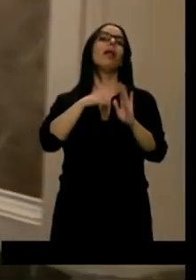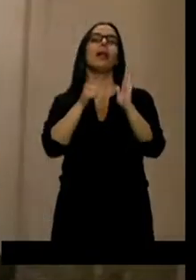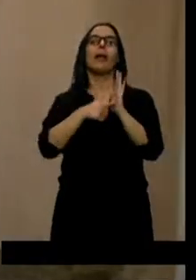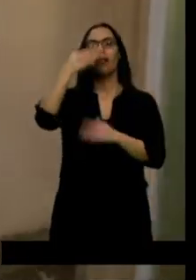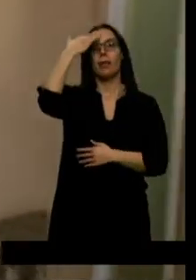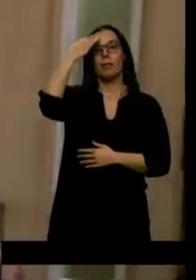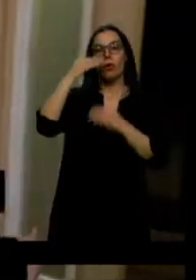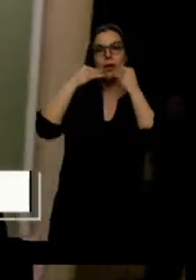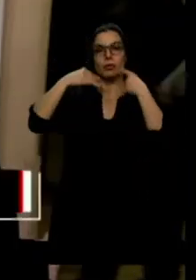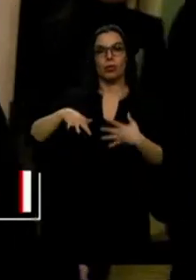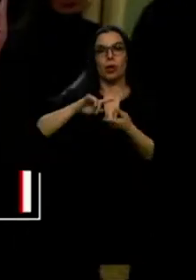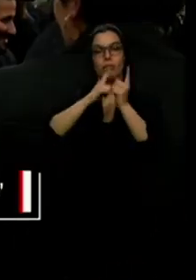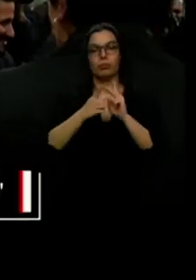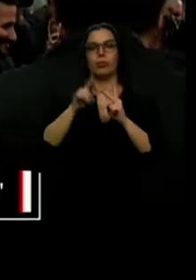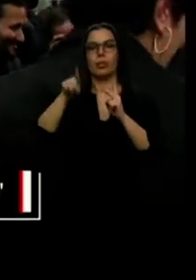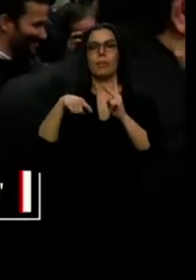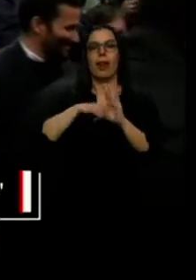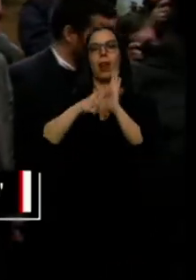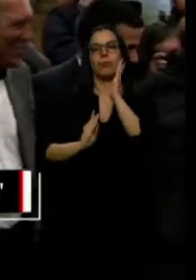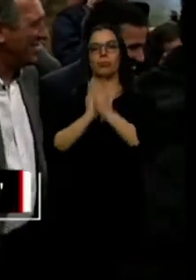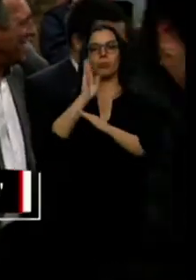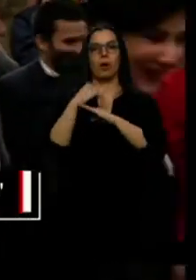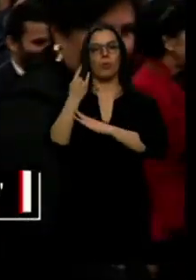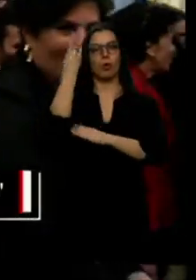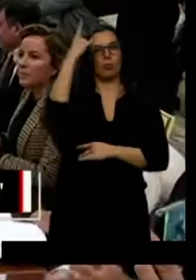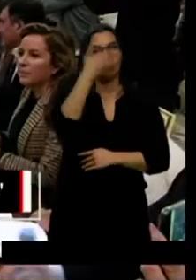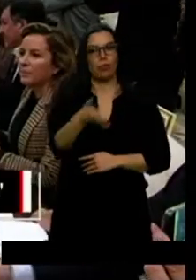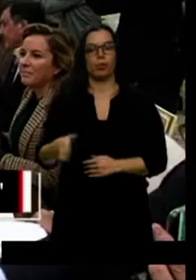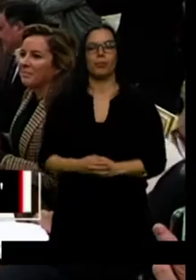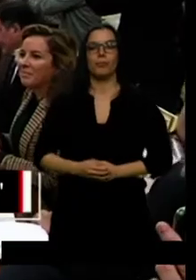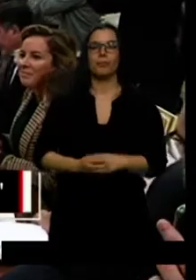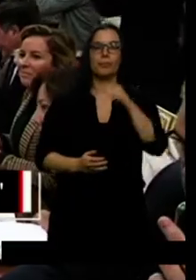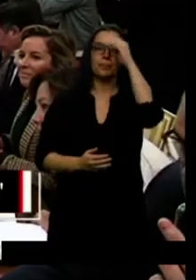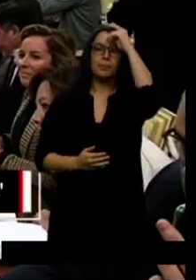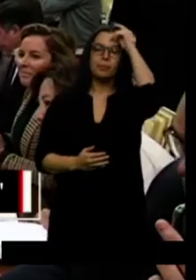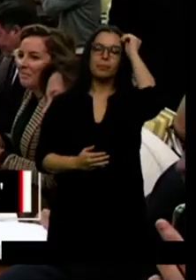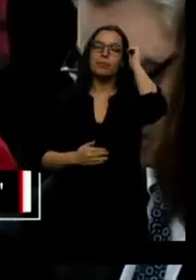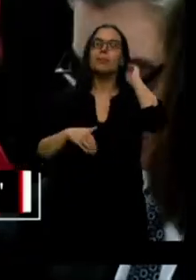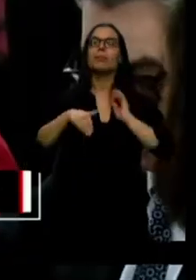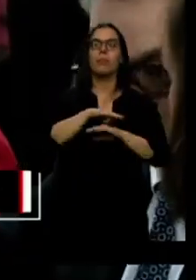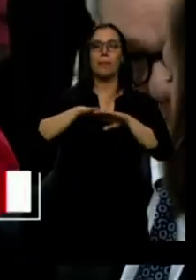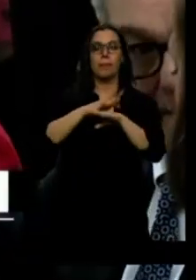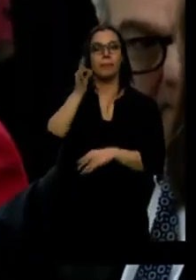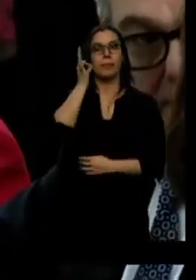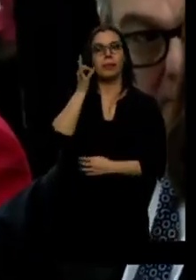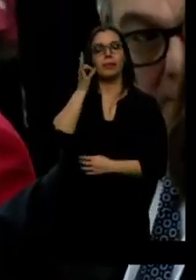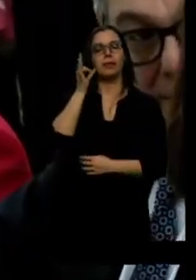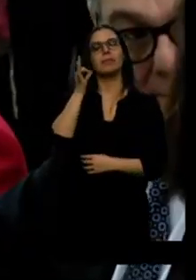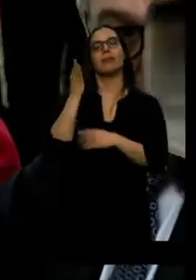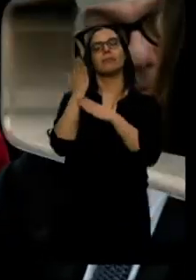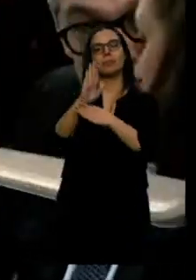La ministra Celá presenta a las comunidades la ley educativa que sustituirá a la LOMCE. Las regiones del PP hablan de chapuza cósmica.